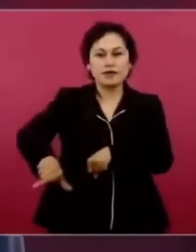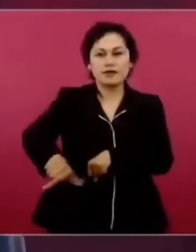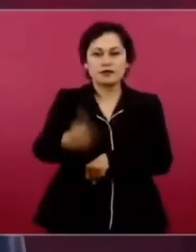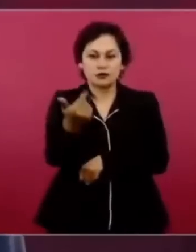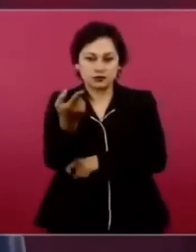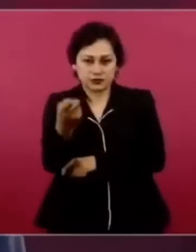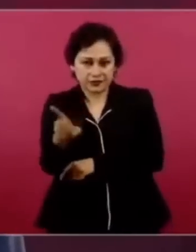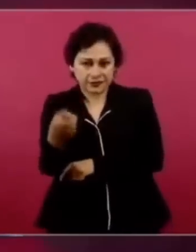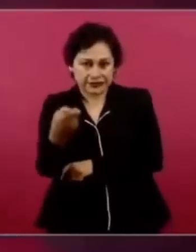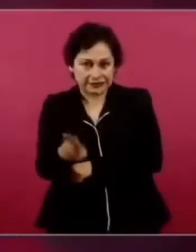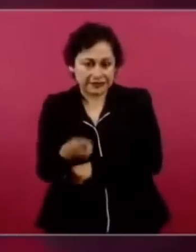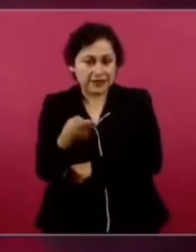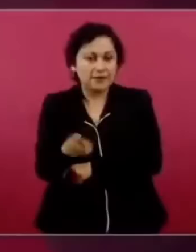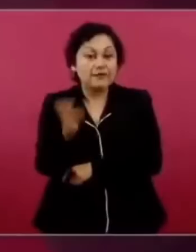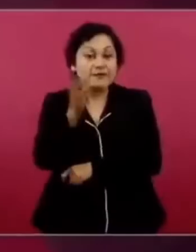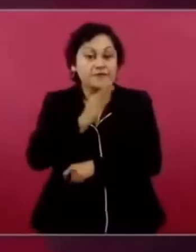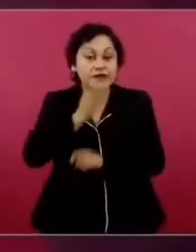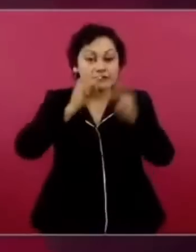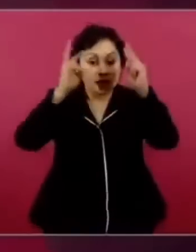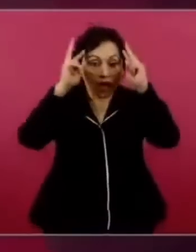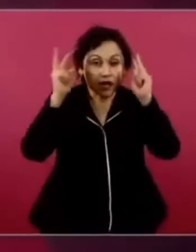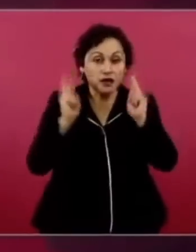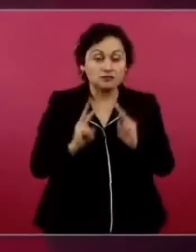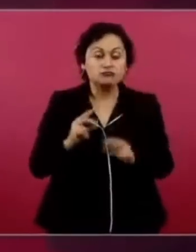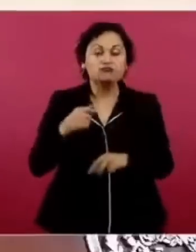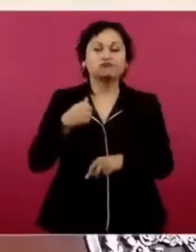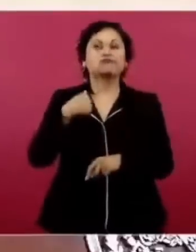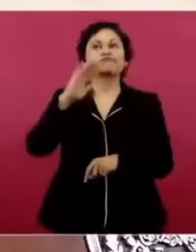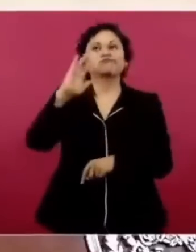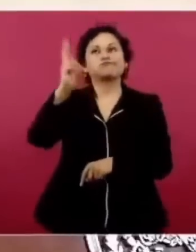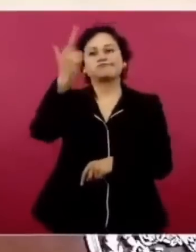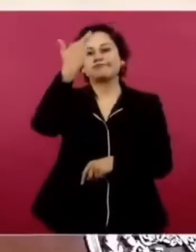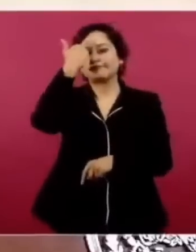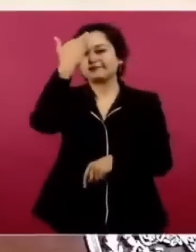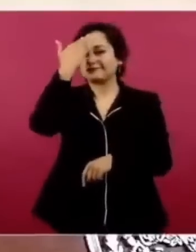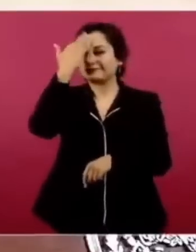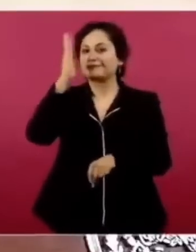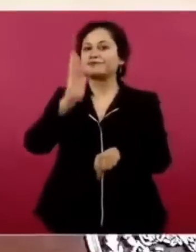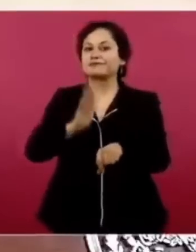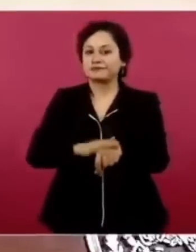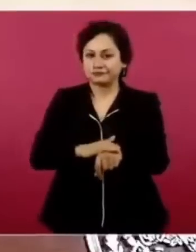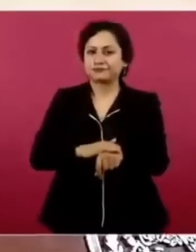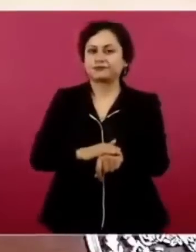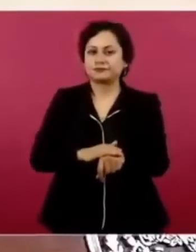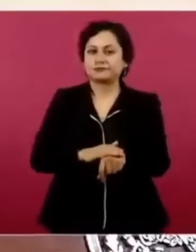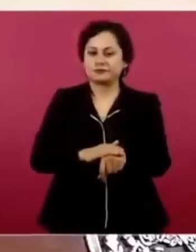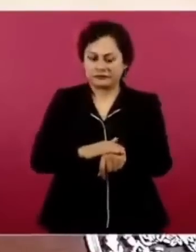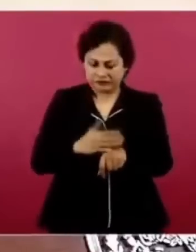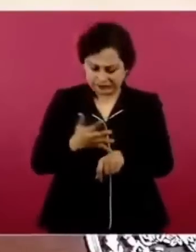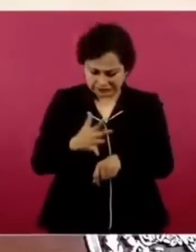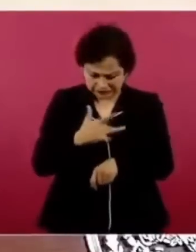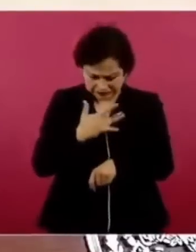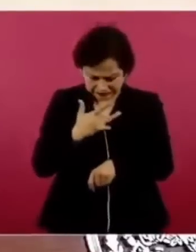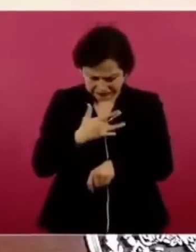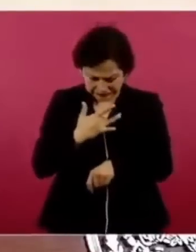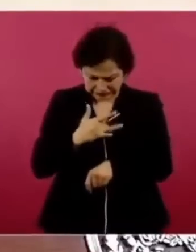12 de diciembre, creo que del 98.